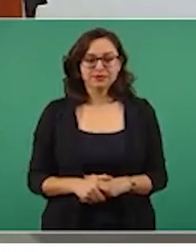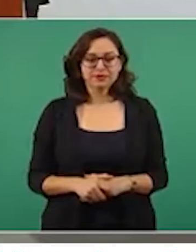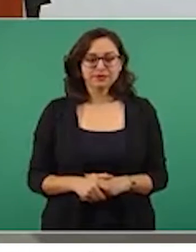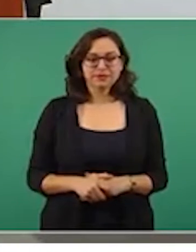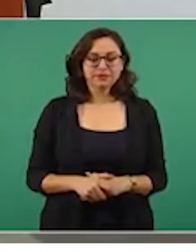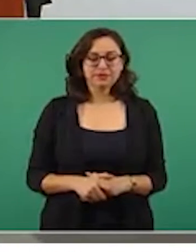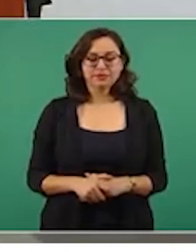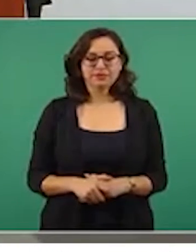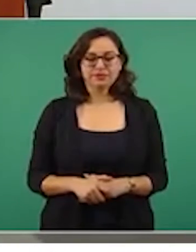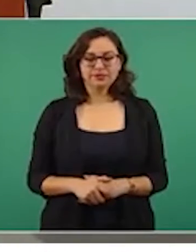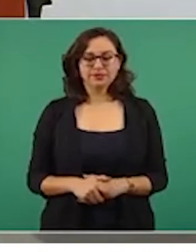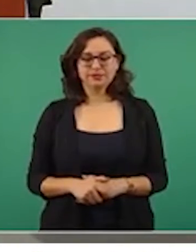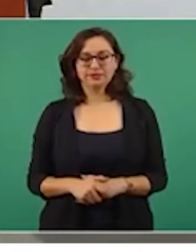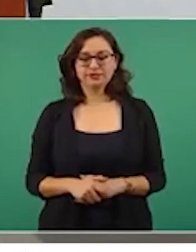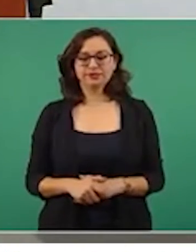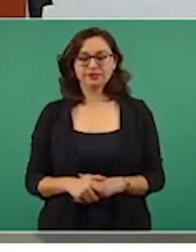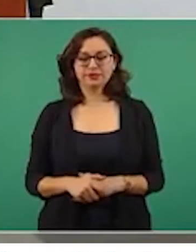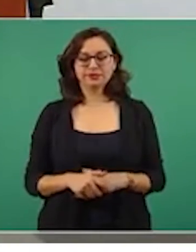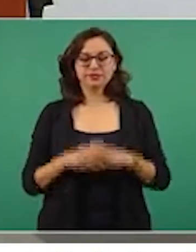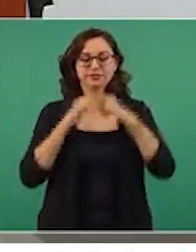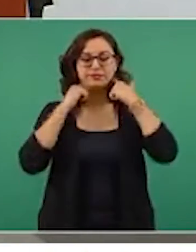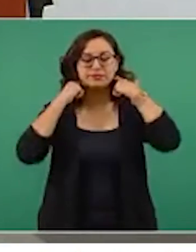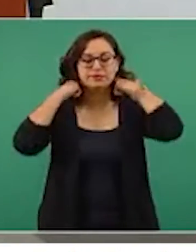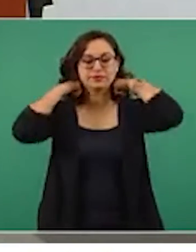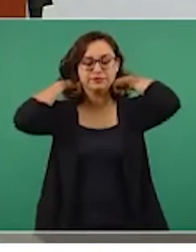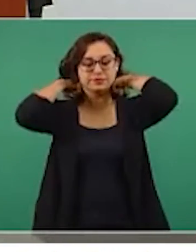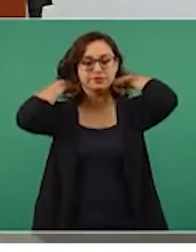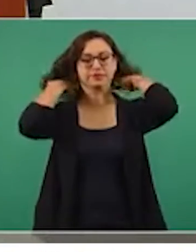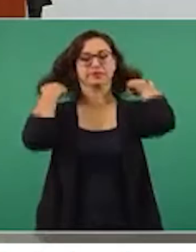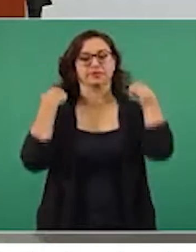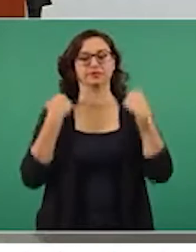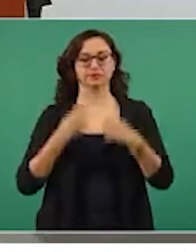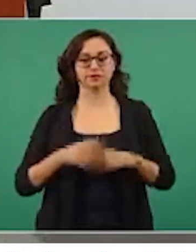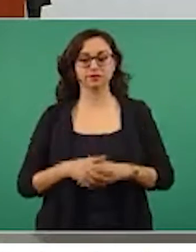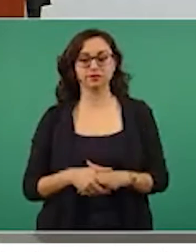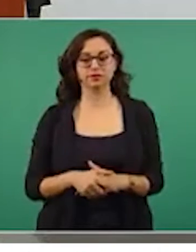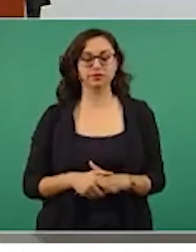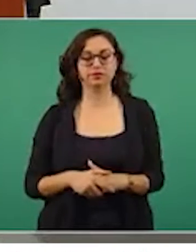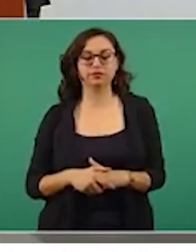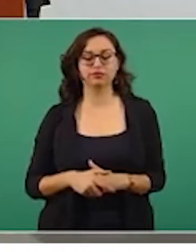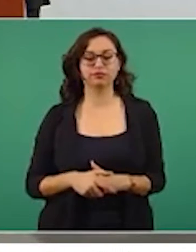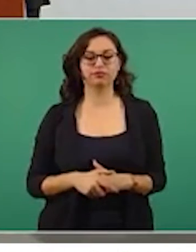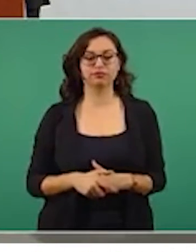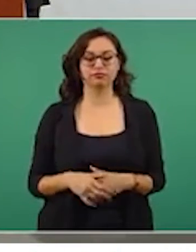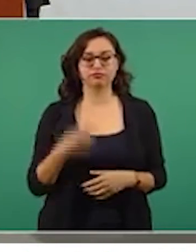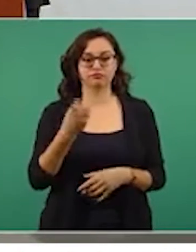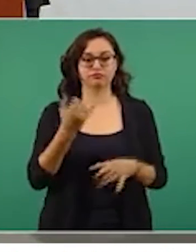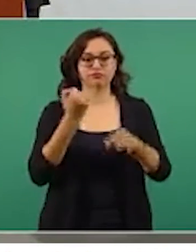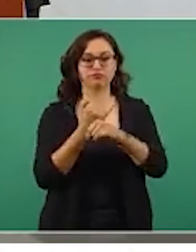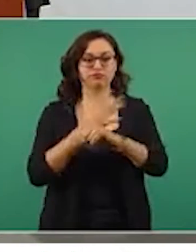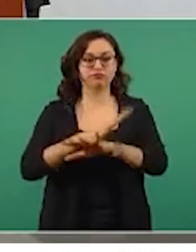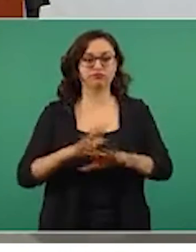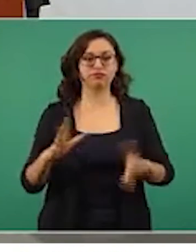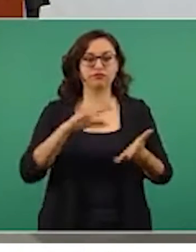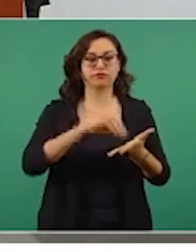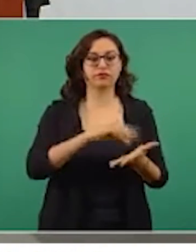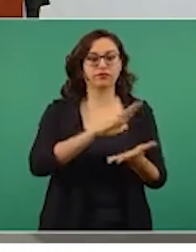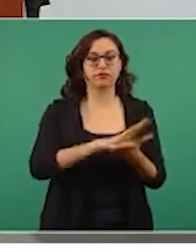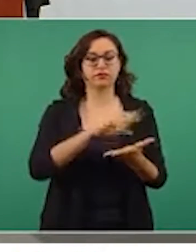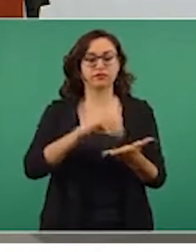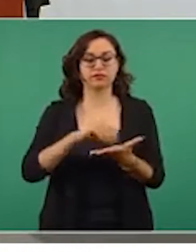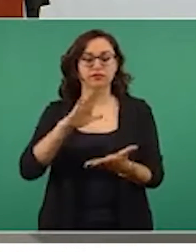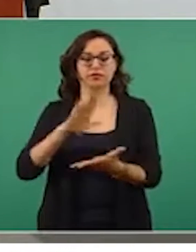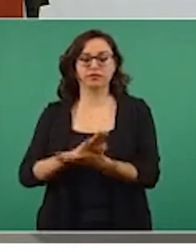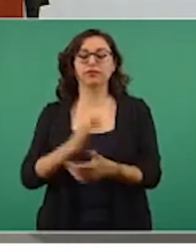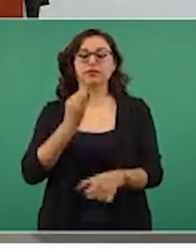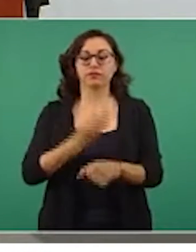Esto es lo que se está registrando y miren, les